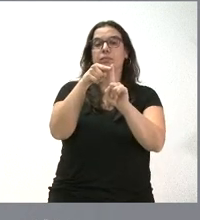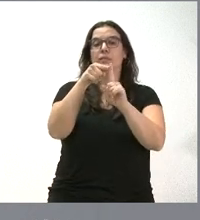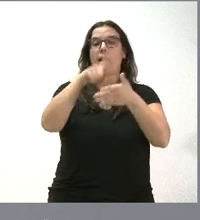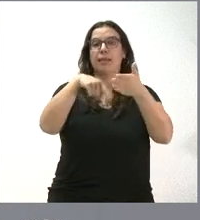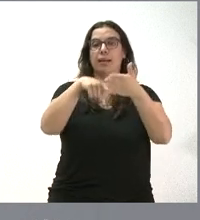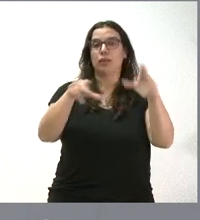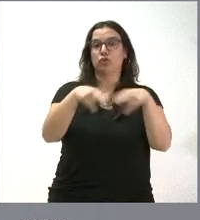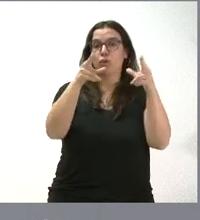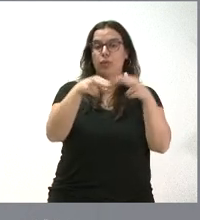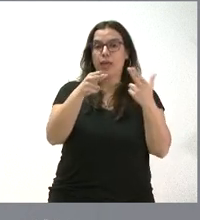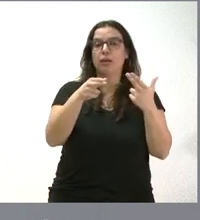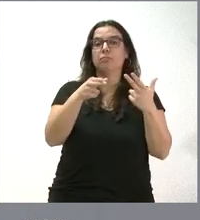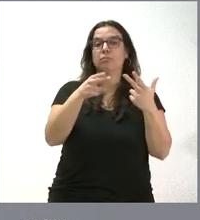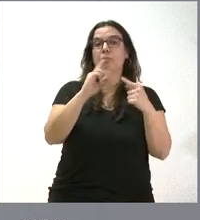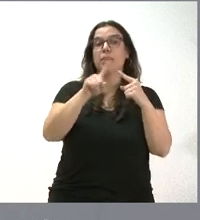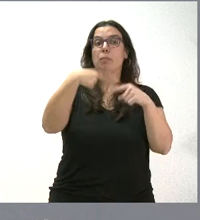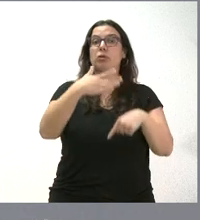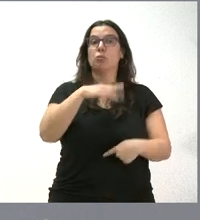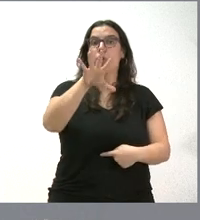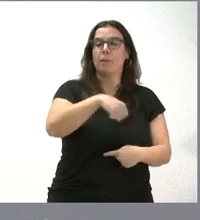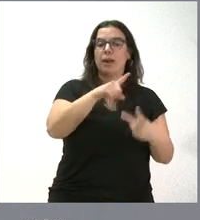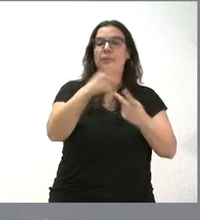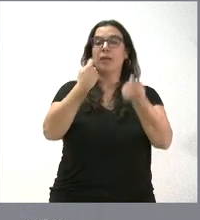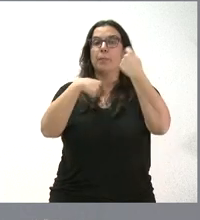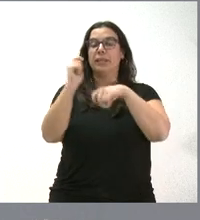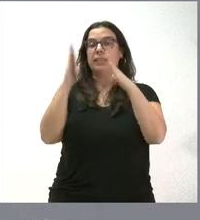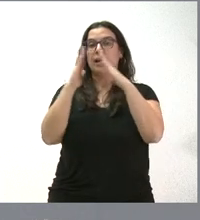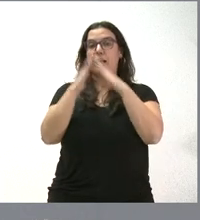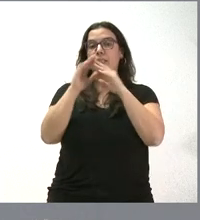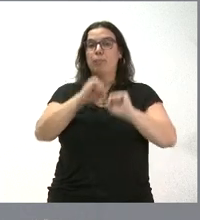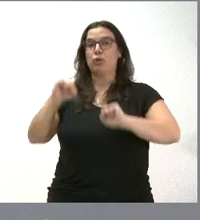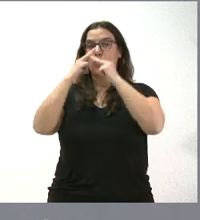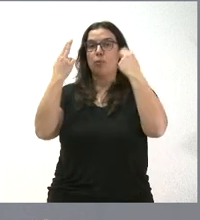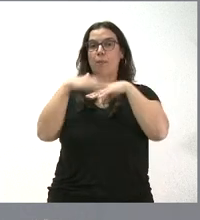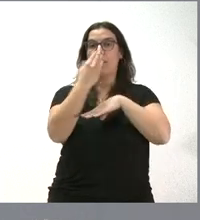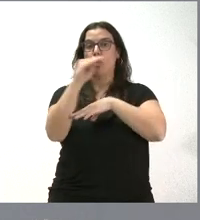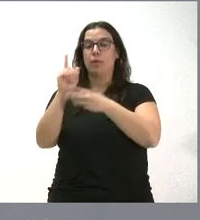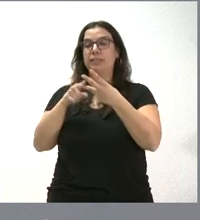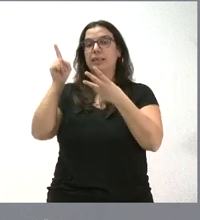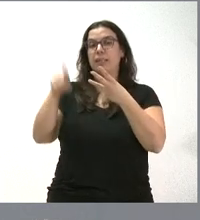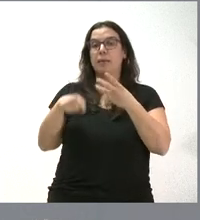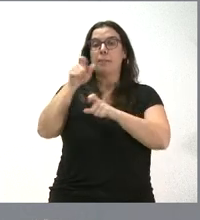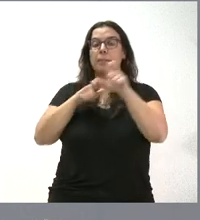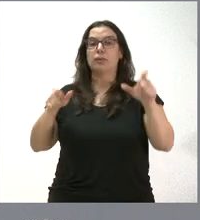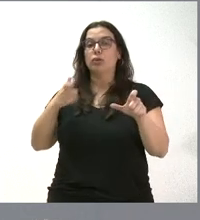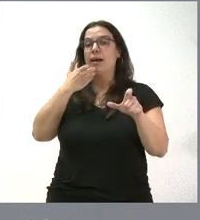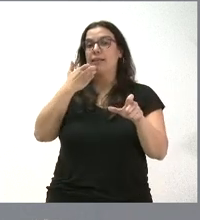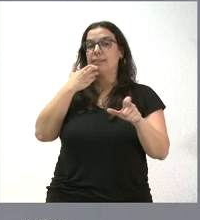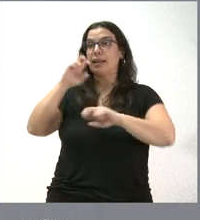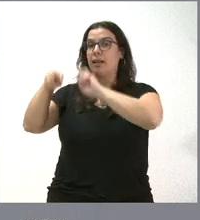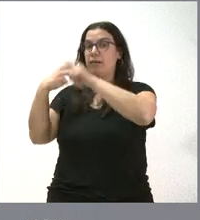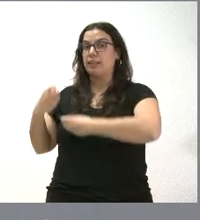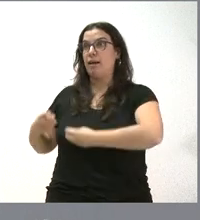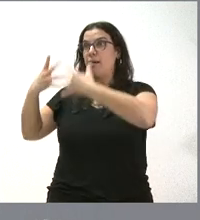social con opción de compra, venta de viviendas de protección pública para jóvenes y el realojo de inquilinos como consecuencia de la rehabilitación de